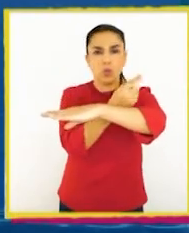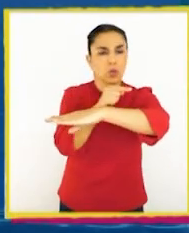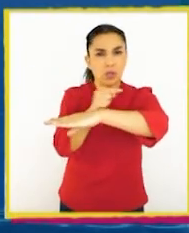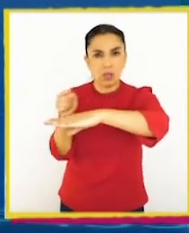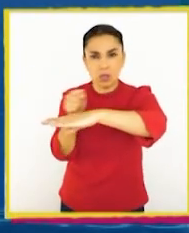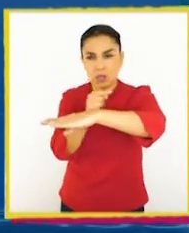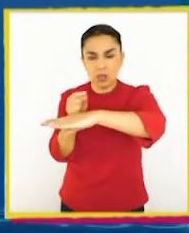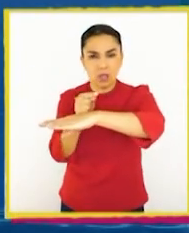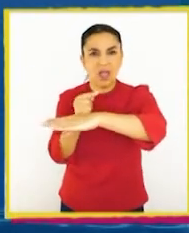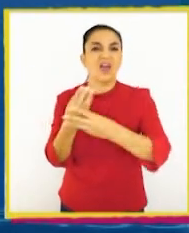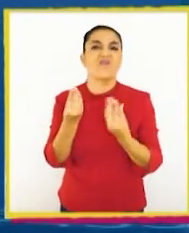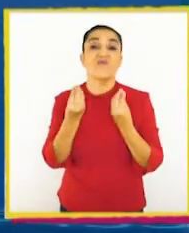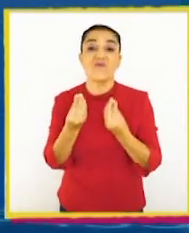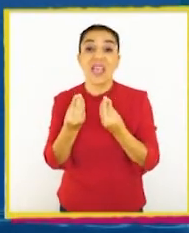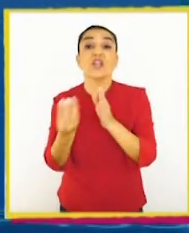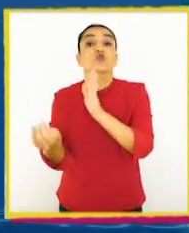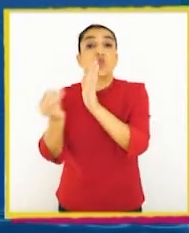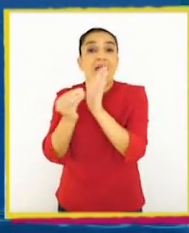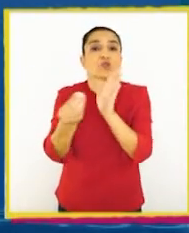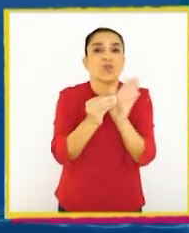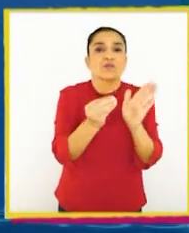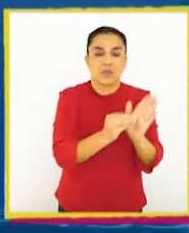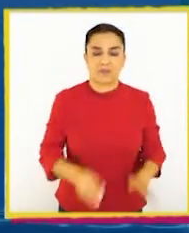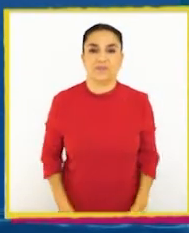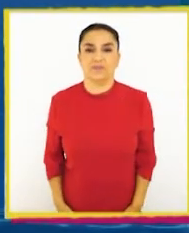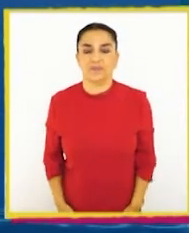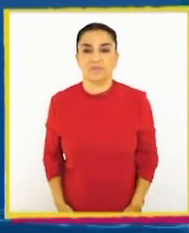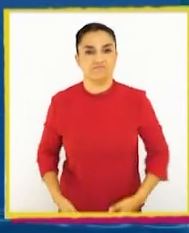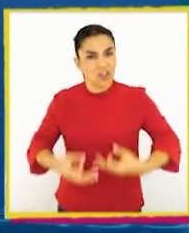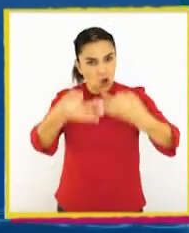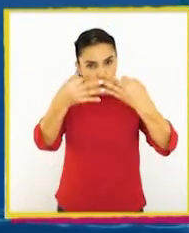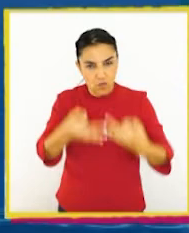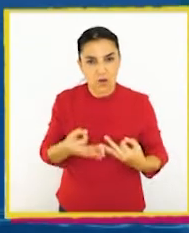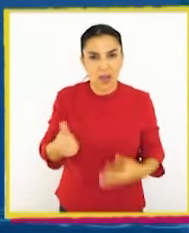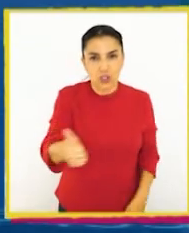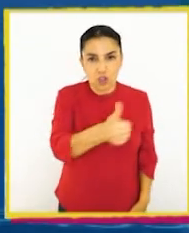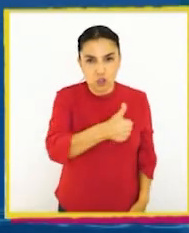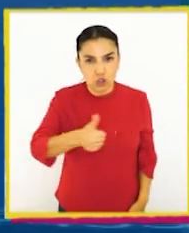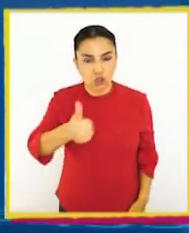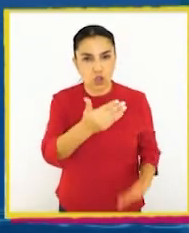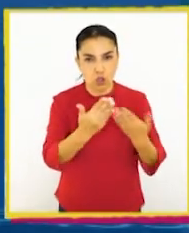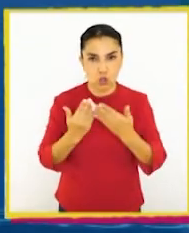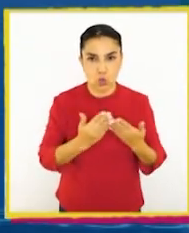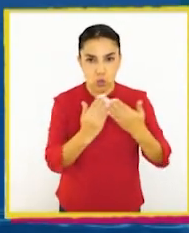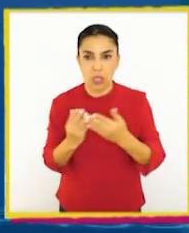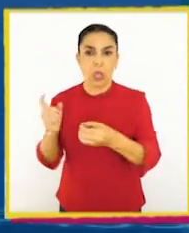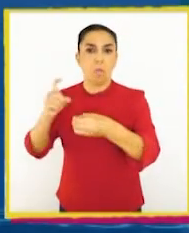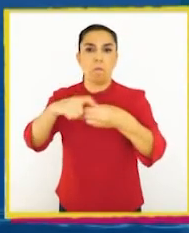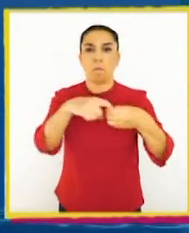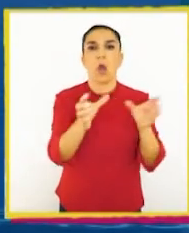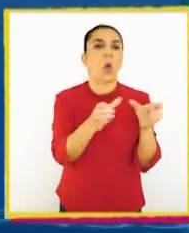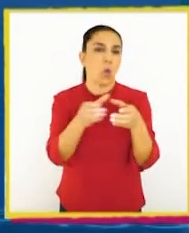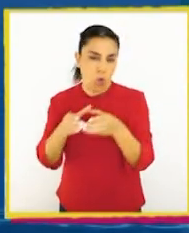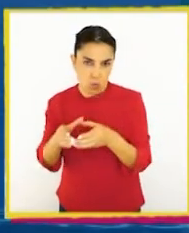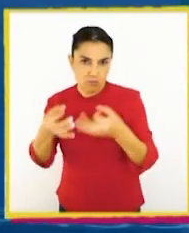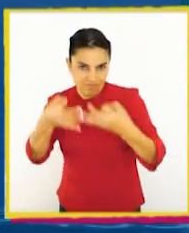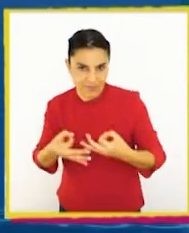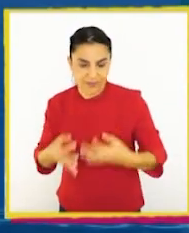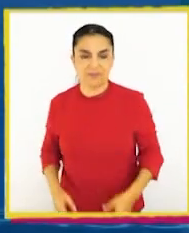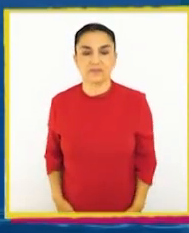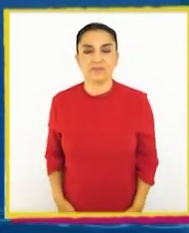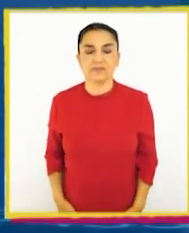¡Muy bien! Debemos sumarlos para así confirmar que todos los alumnos estén en algún grupo. Entonces,